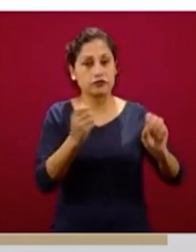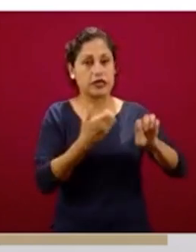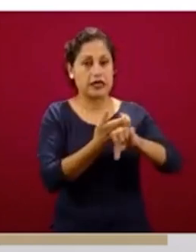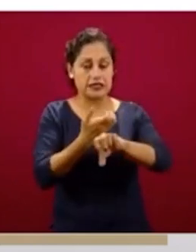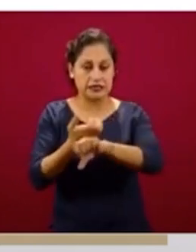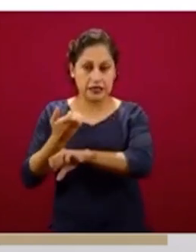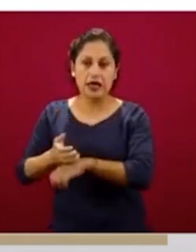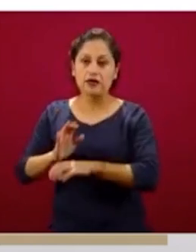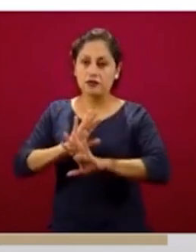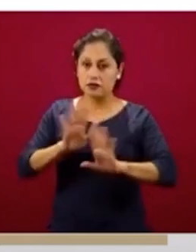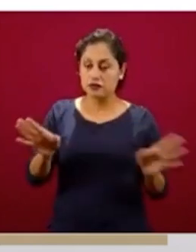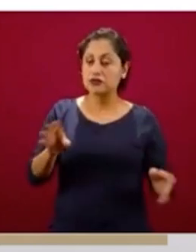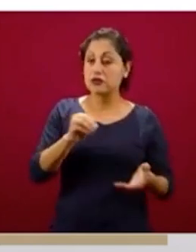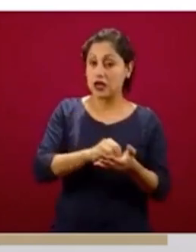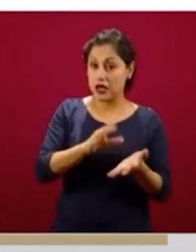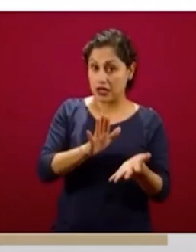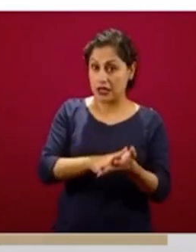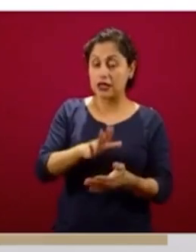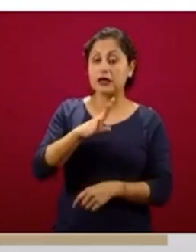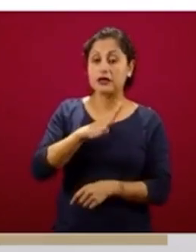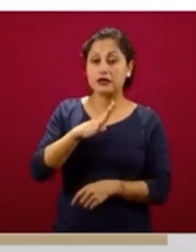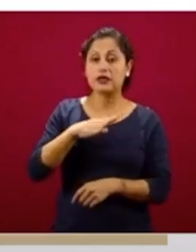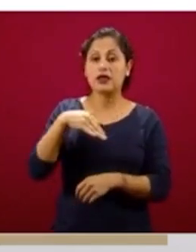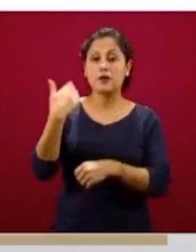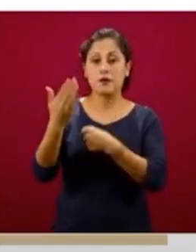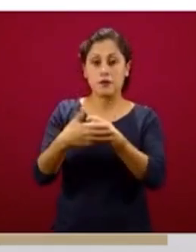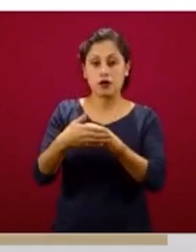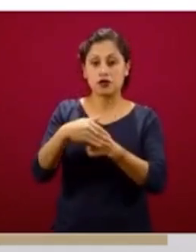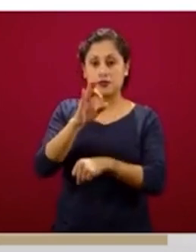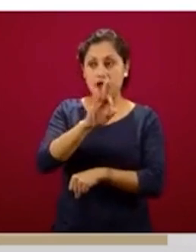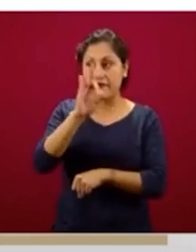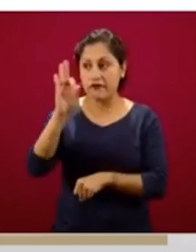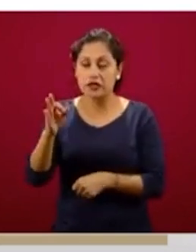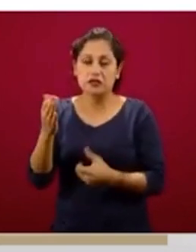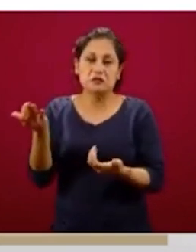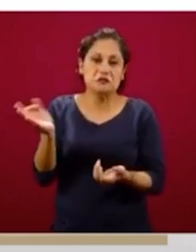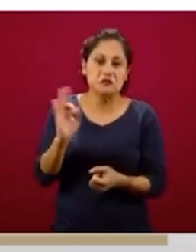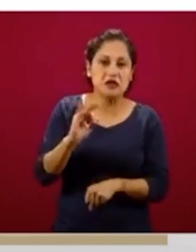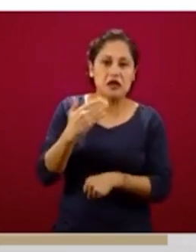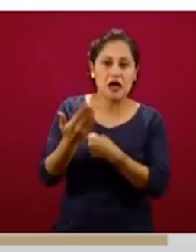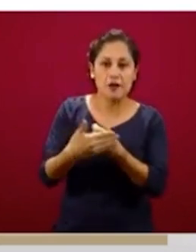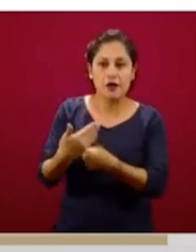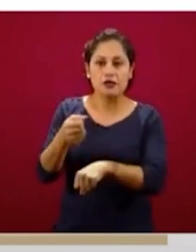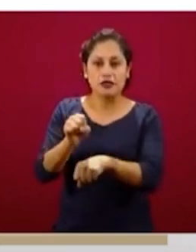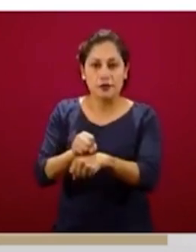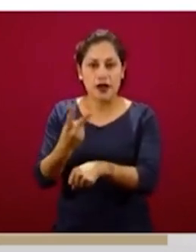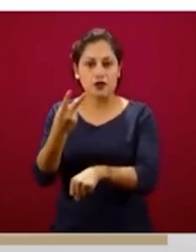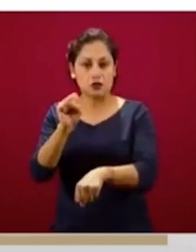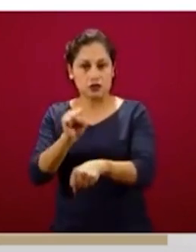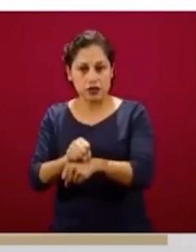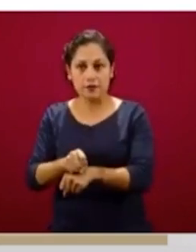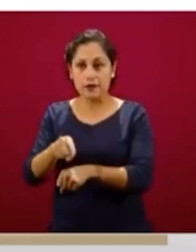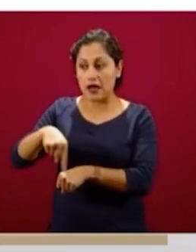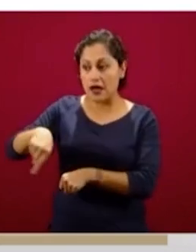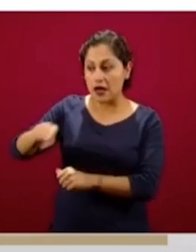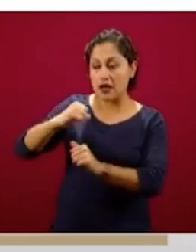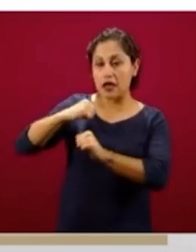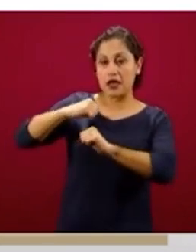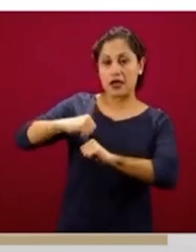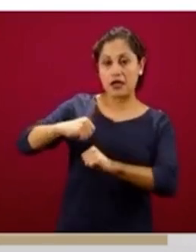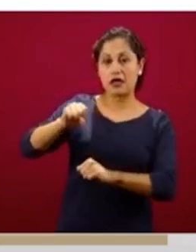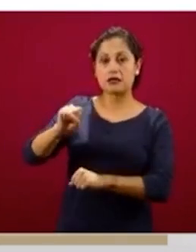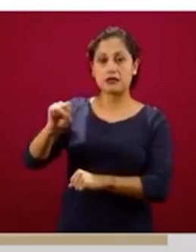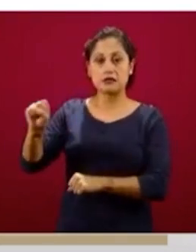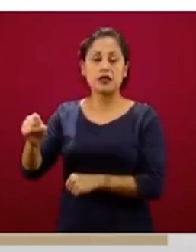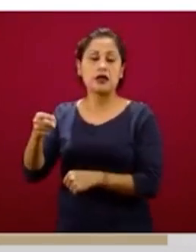está listo, estamos esperando que tengamos fecha ya sea la próxima semana o máximo en dos semanas del Comité de Adquisiciones de la Secretaría de Salud